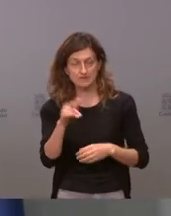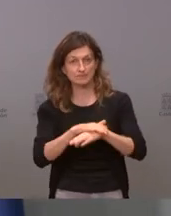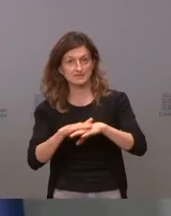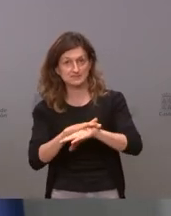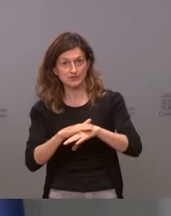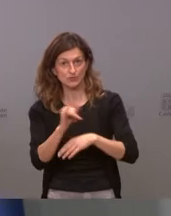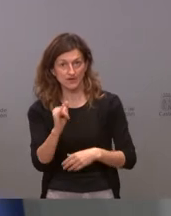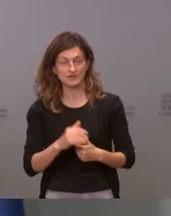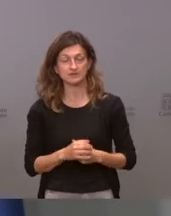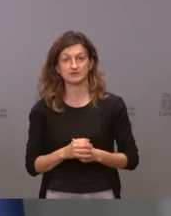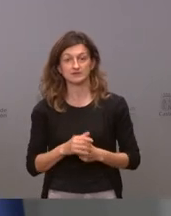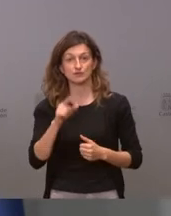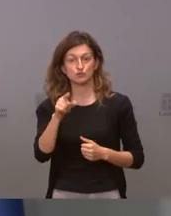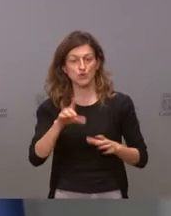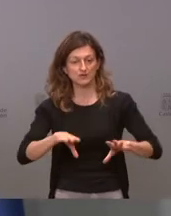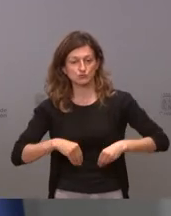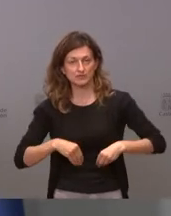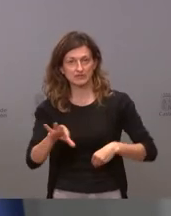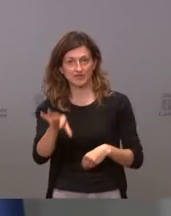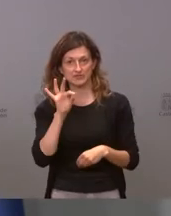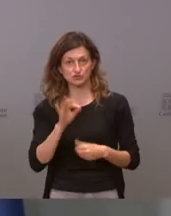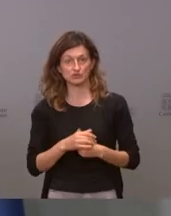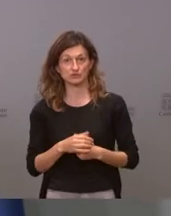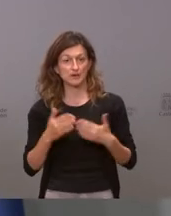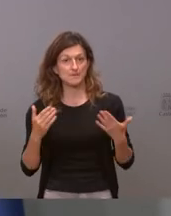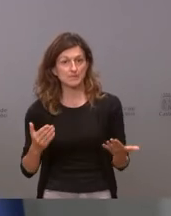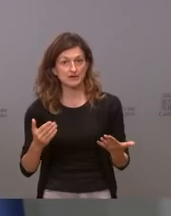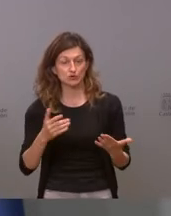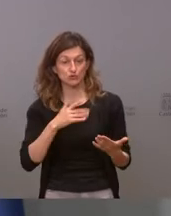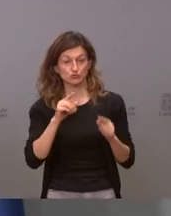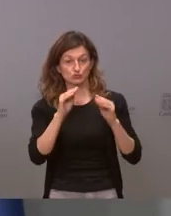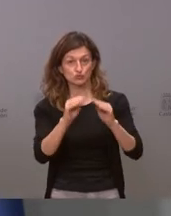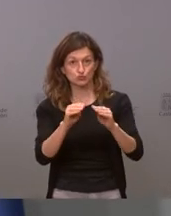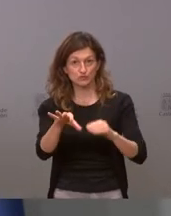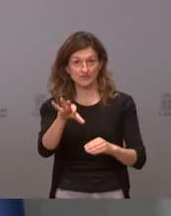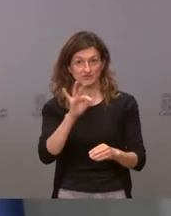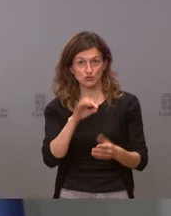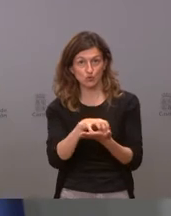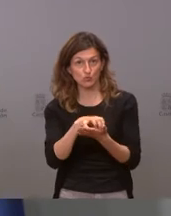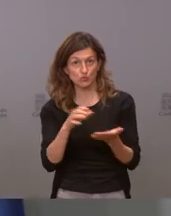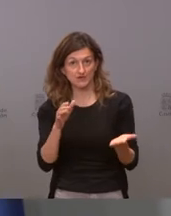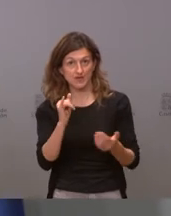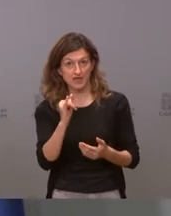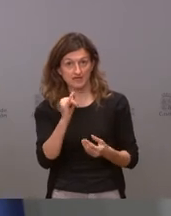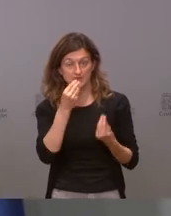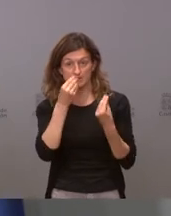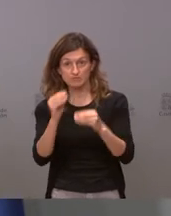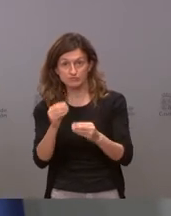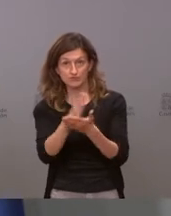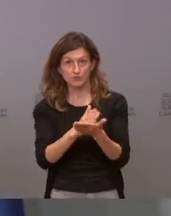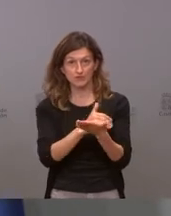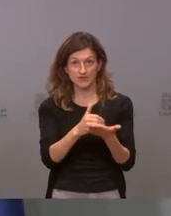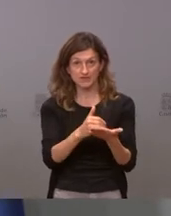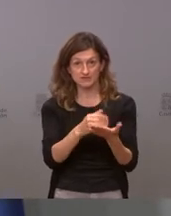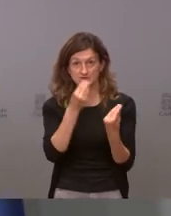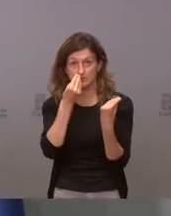y tú tienes que asumir tus decisiones pero lo que no puedes hacer es trasladar tus decisiones o tus inseguridades primero a las comunidades y